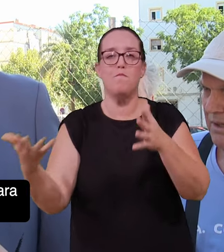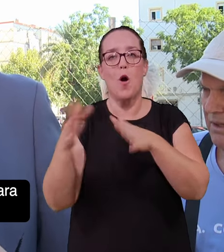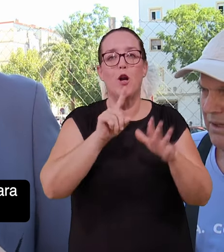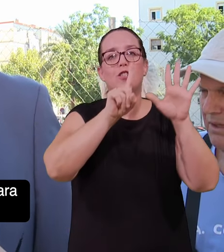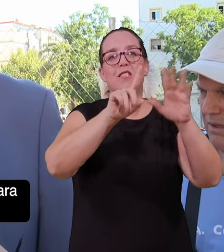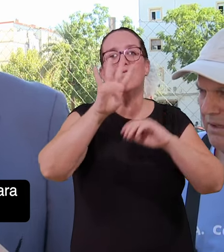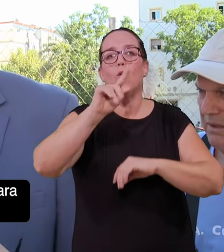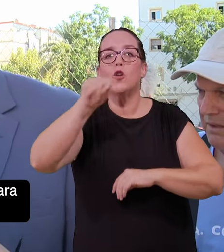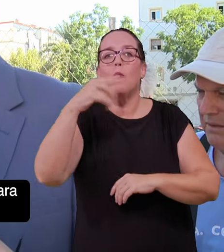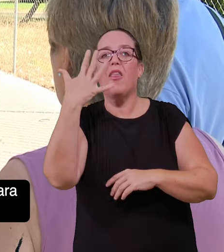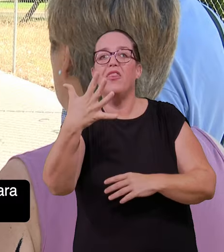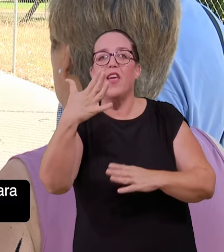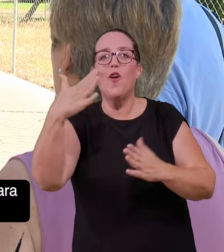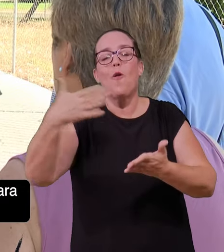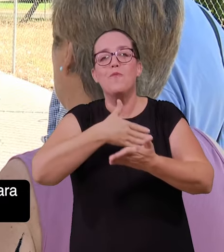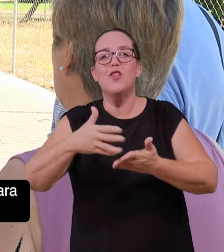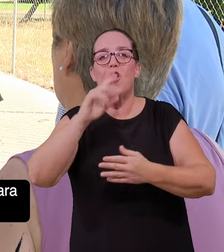64 millones y medio, para saber exactamente.